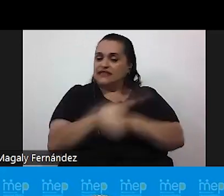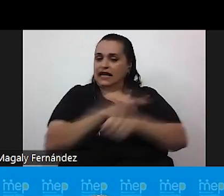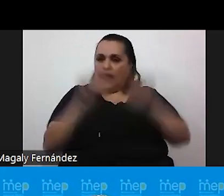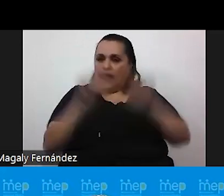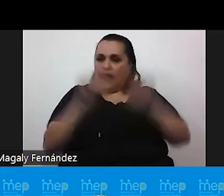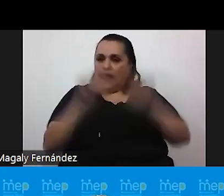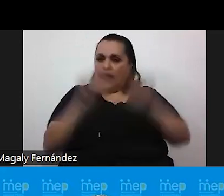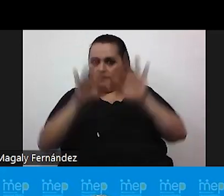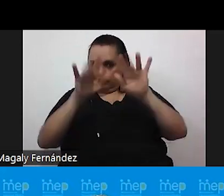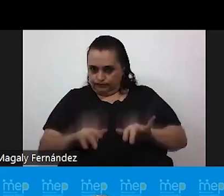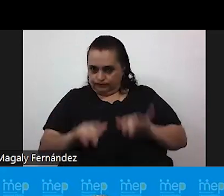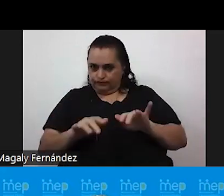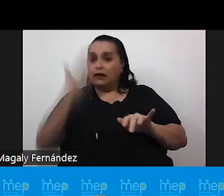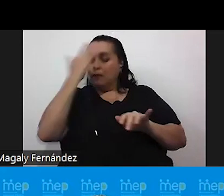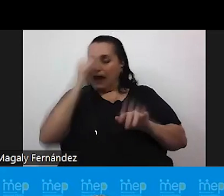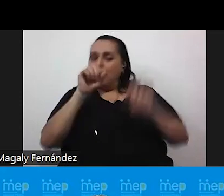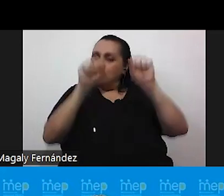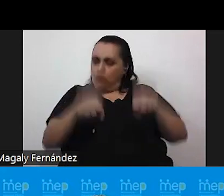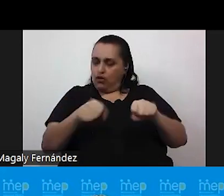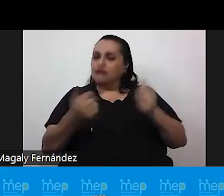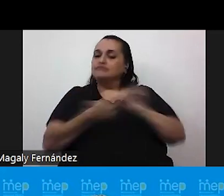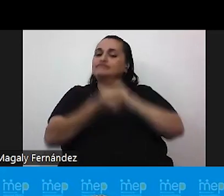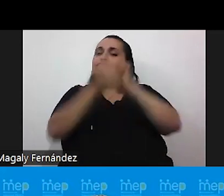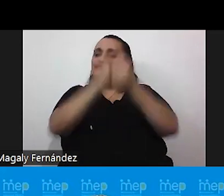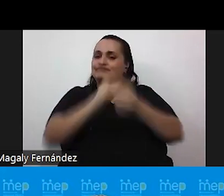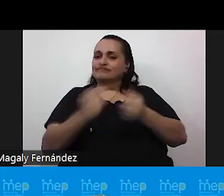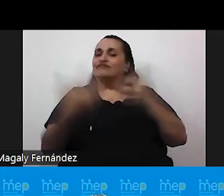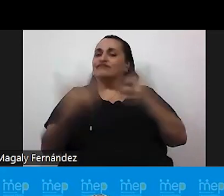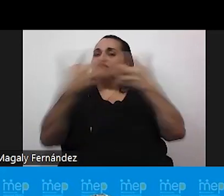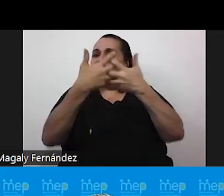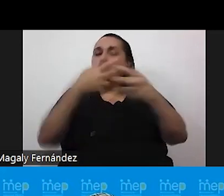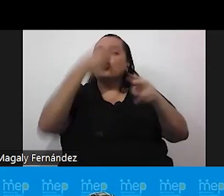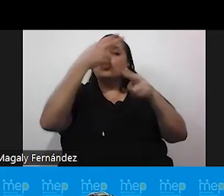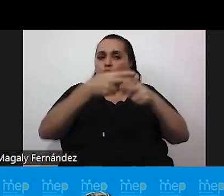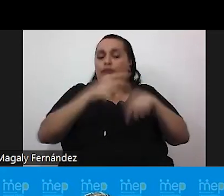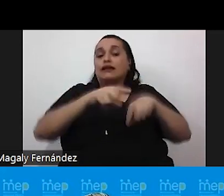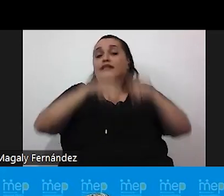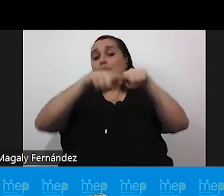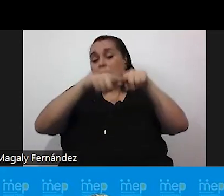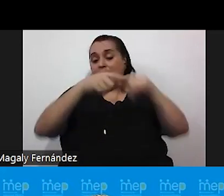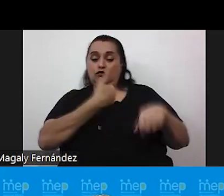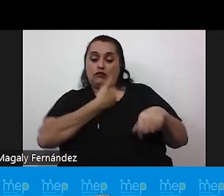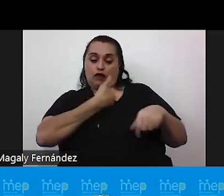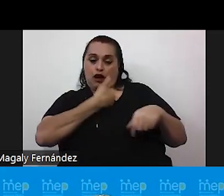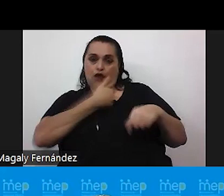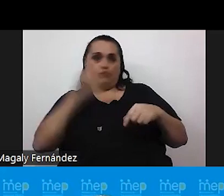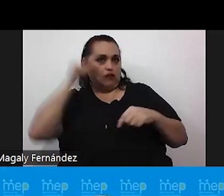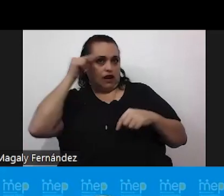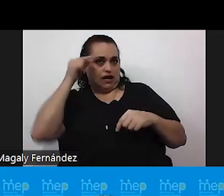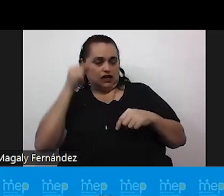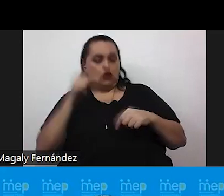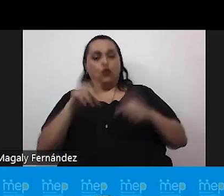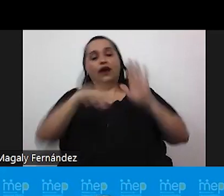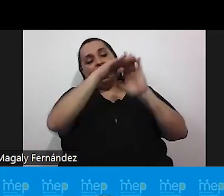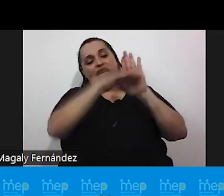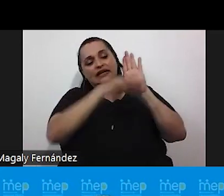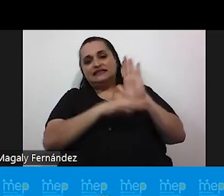para que se pueda adecuar su nombre de acuerdo a su identidad de género auto percibida en las listas